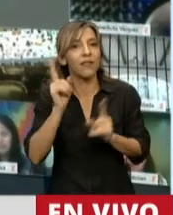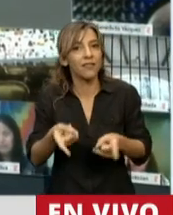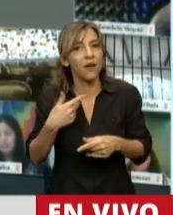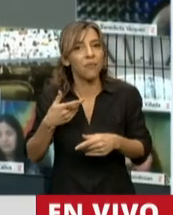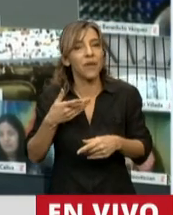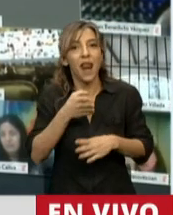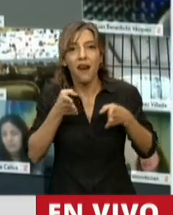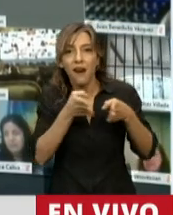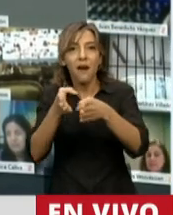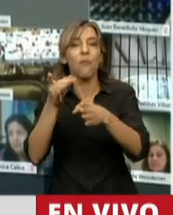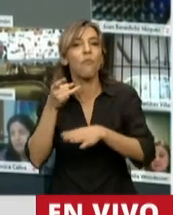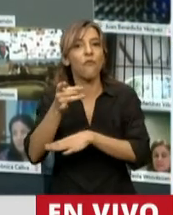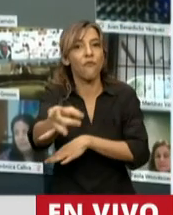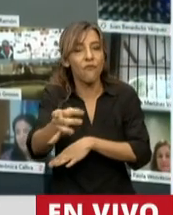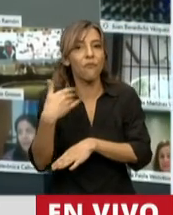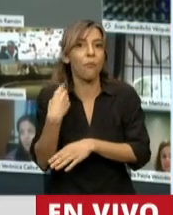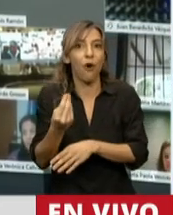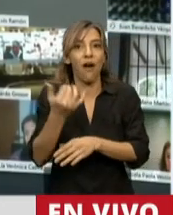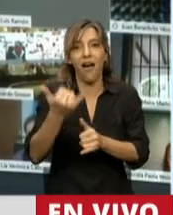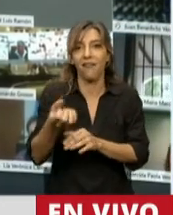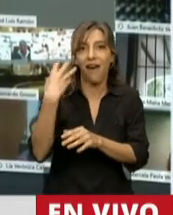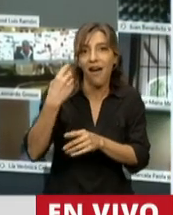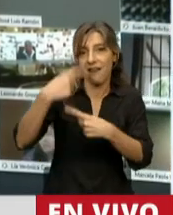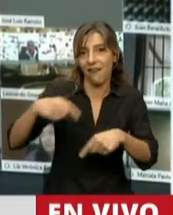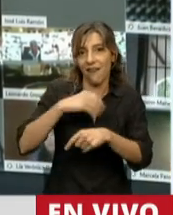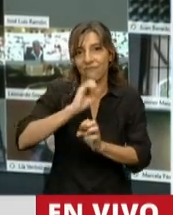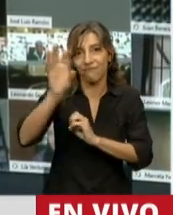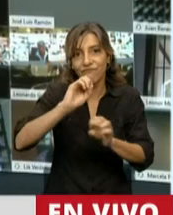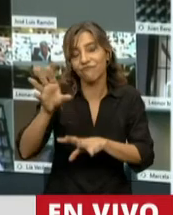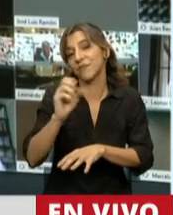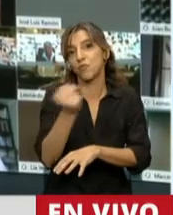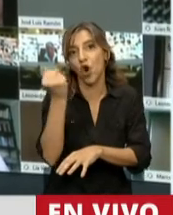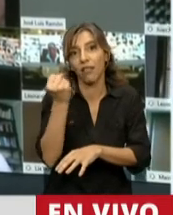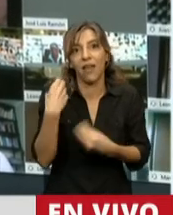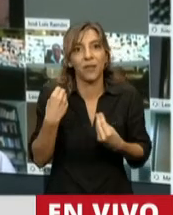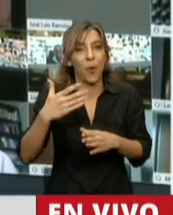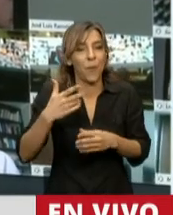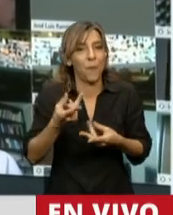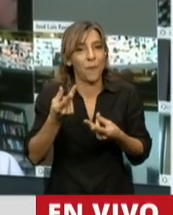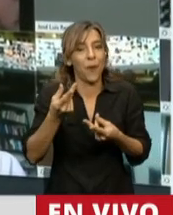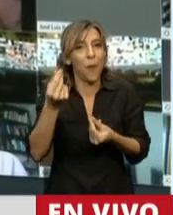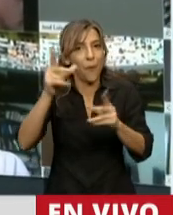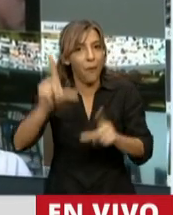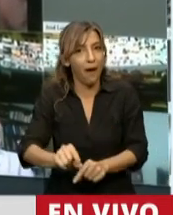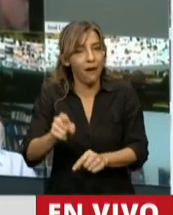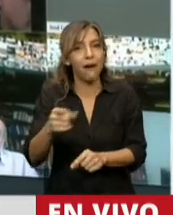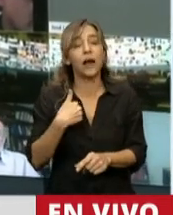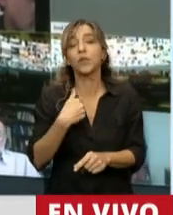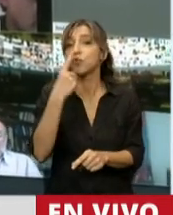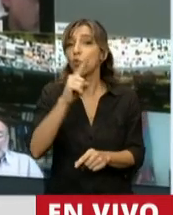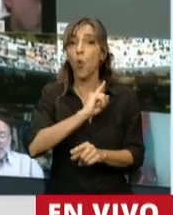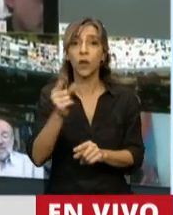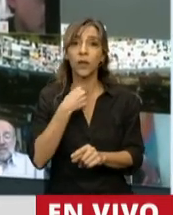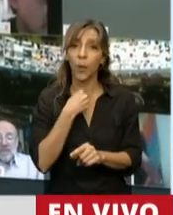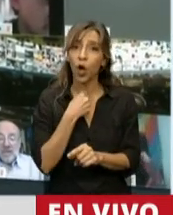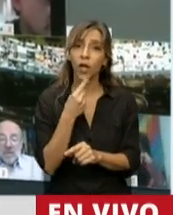Usted sabe que para nosotros es importante para bajar los costos de transporte. Y por último, quiero destacar, señor